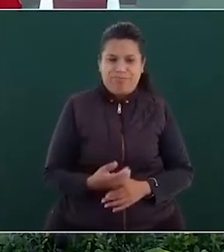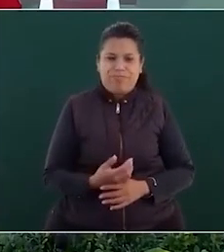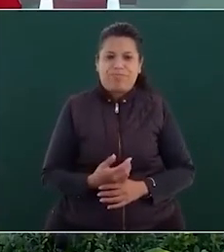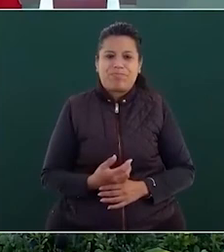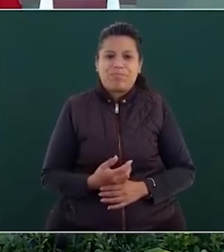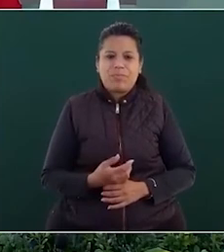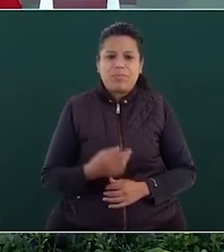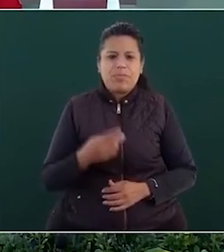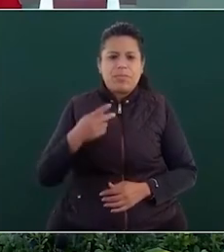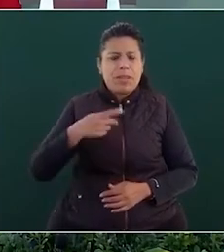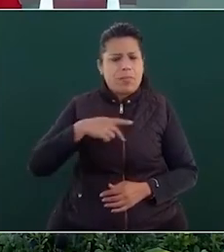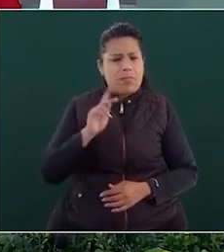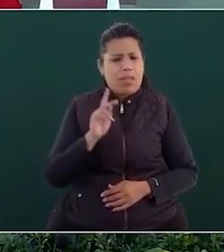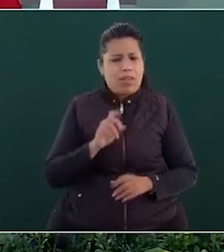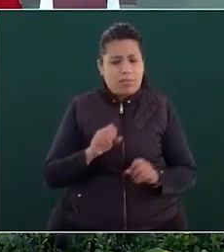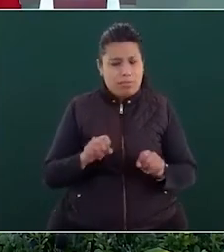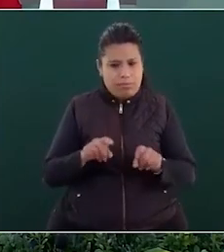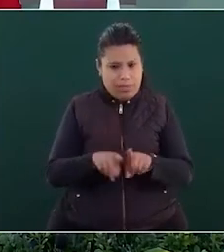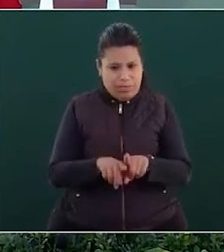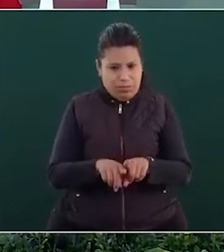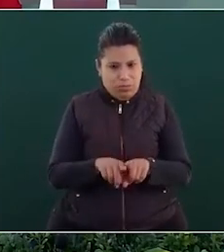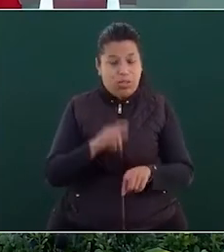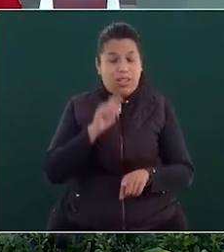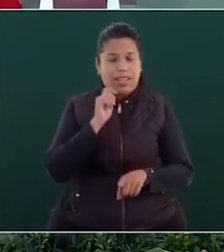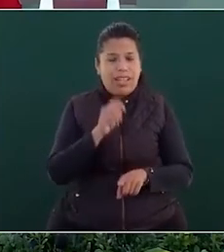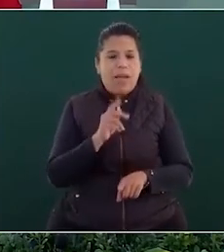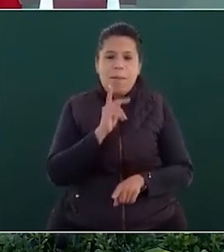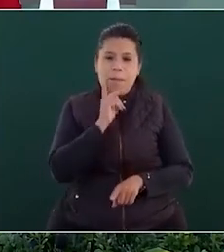primero no es lo mismo un acuerdo que un decreto